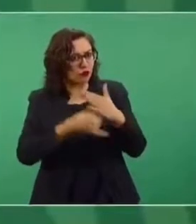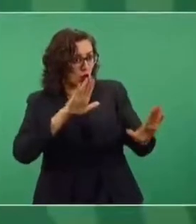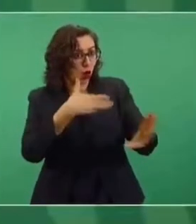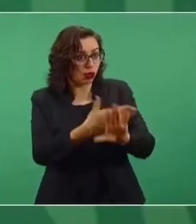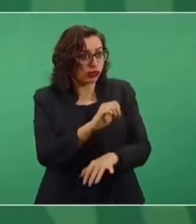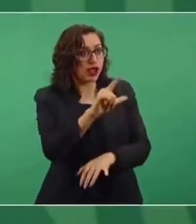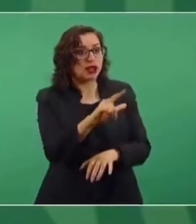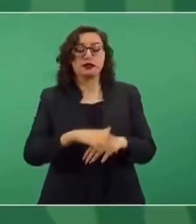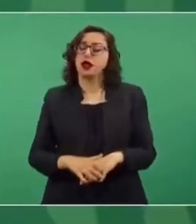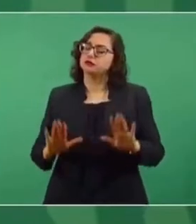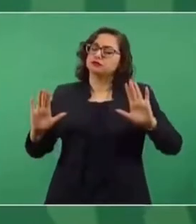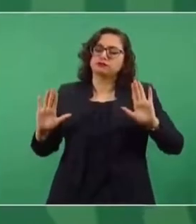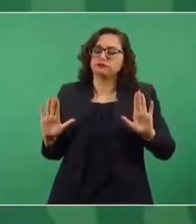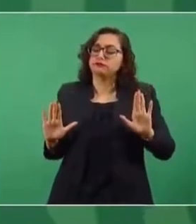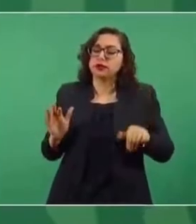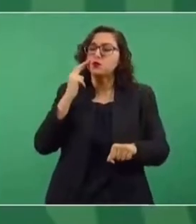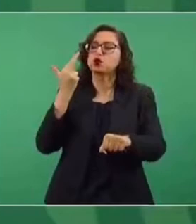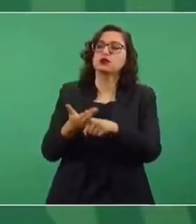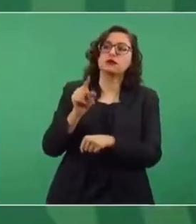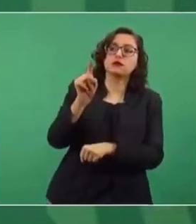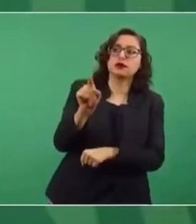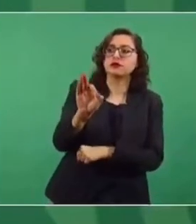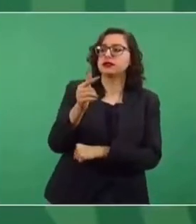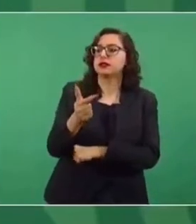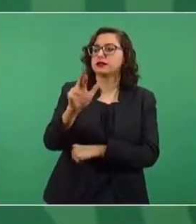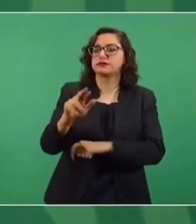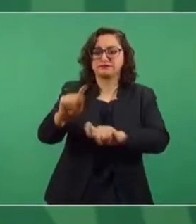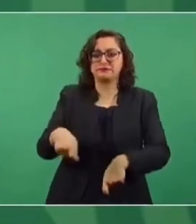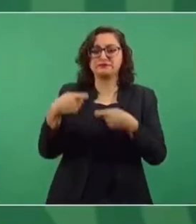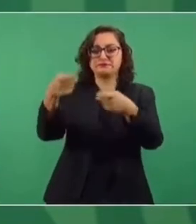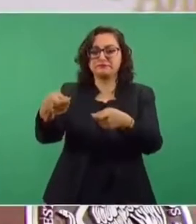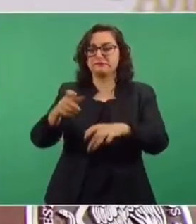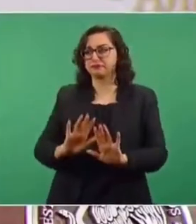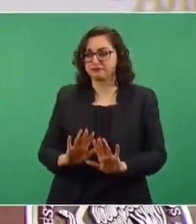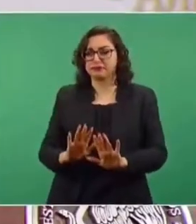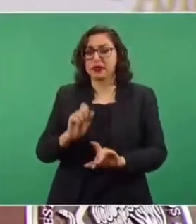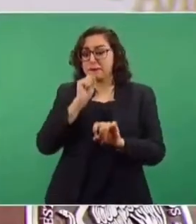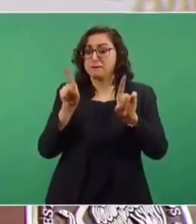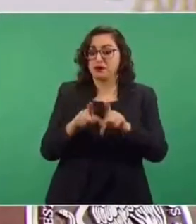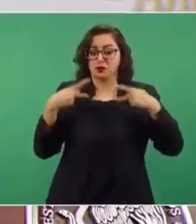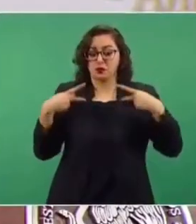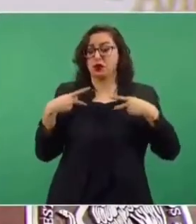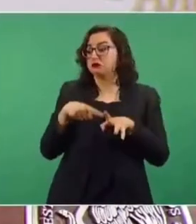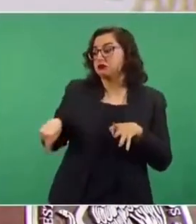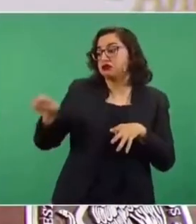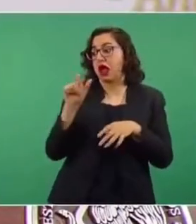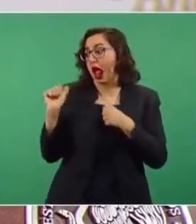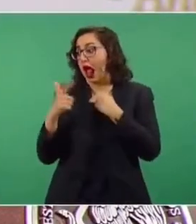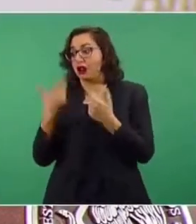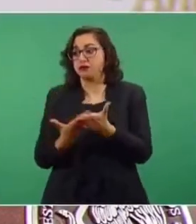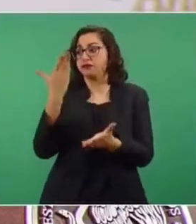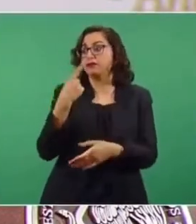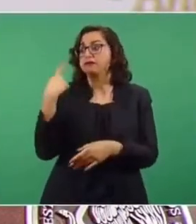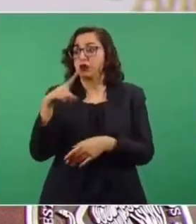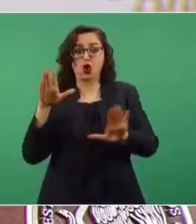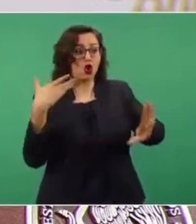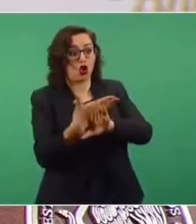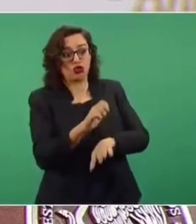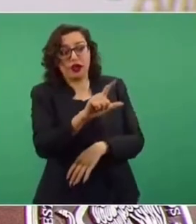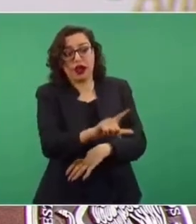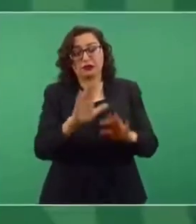a la fiscalía y a los ciudadanos que tienen interpuestas demandas o denuncias.